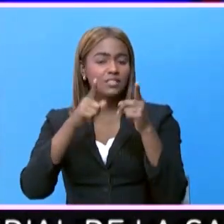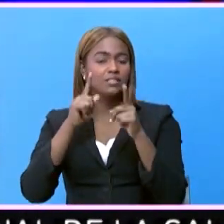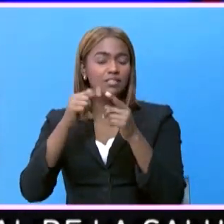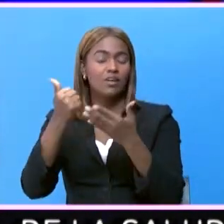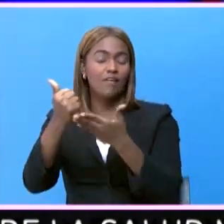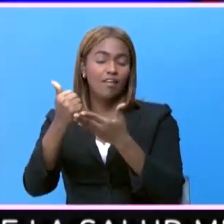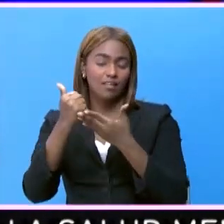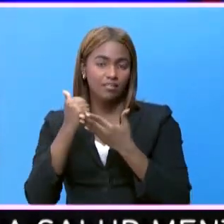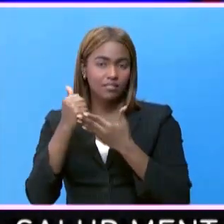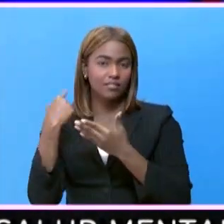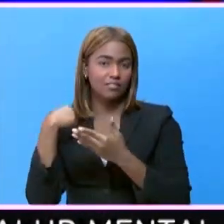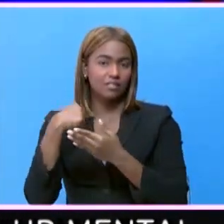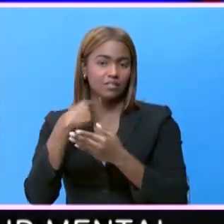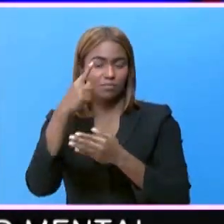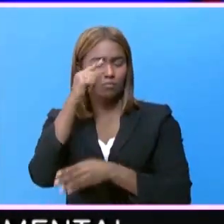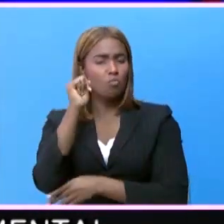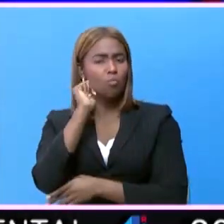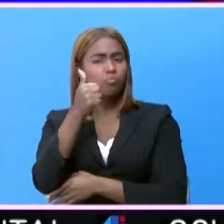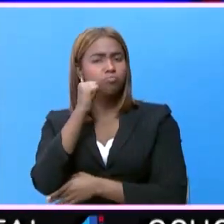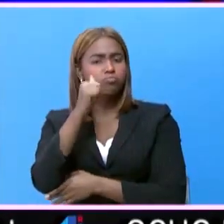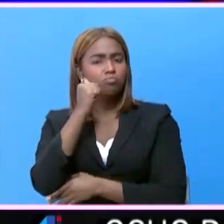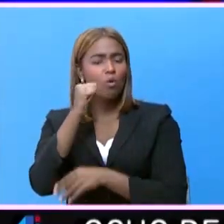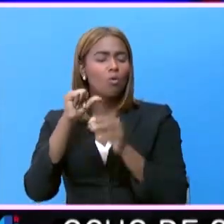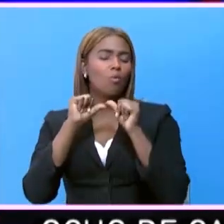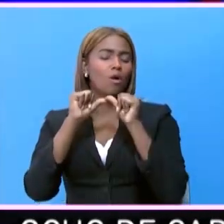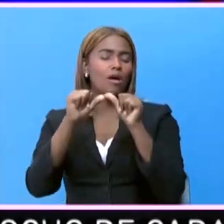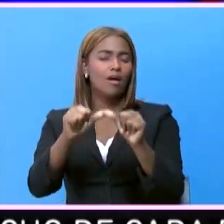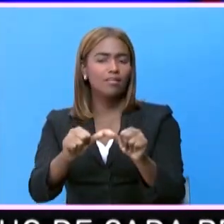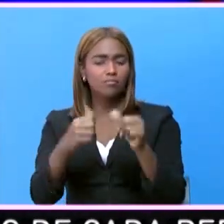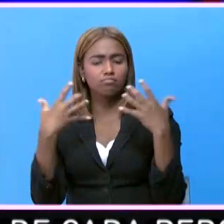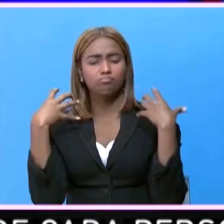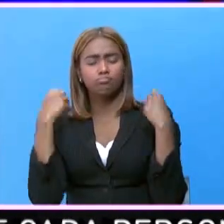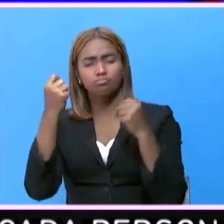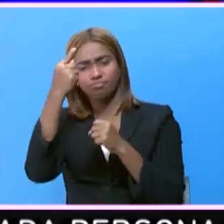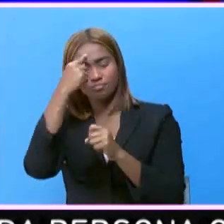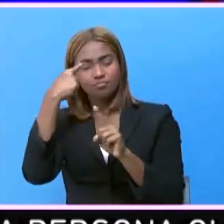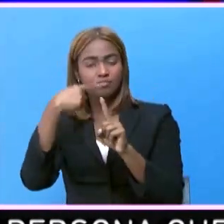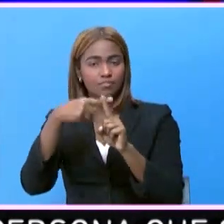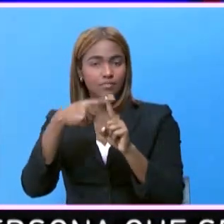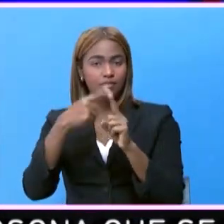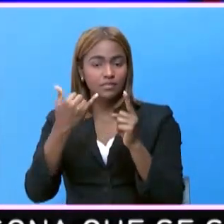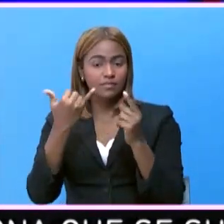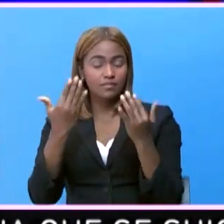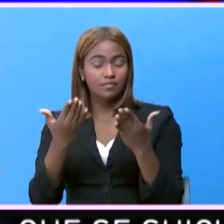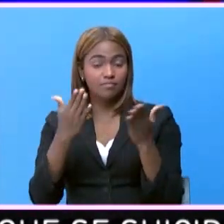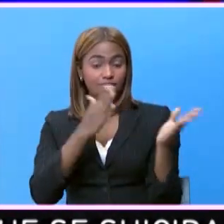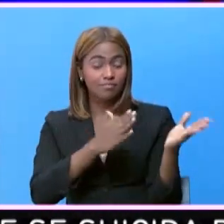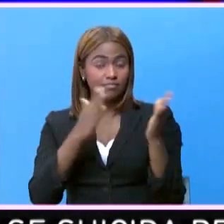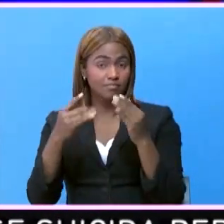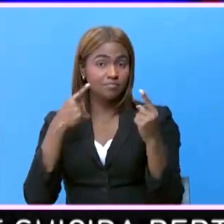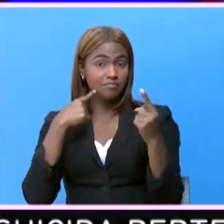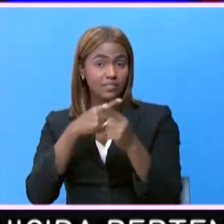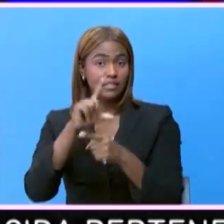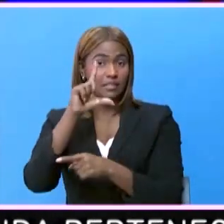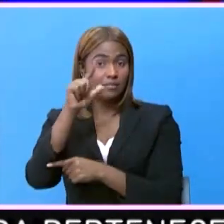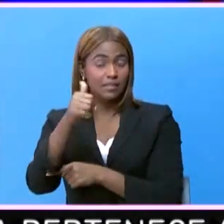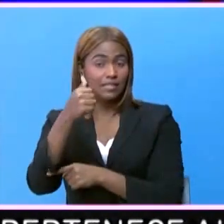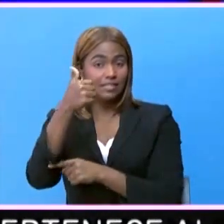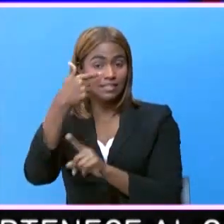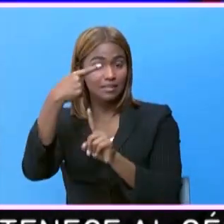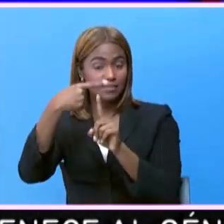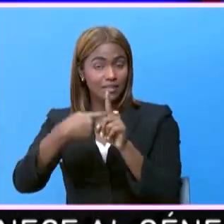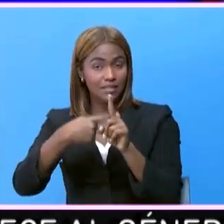mantienen en el día a día a continuar, mantenerte positiva. Señores, sin otra noticia, después de 10